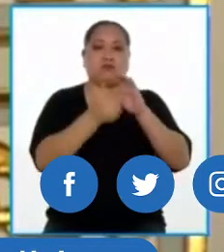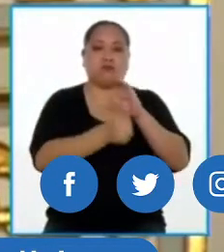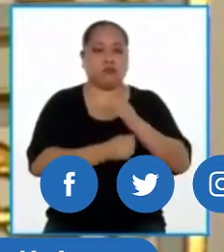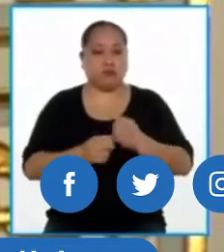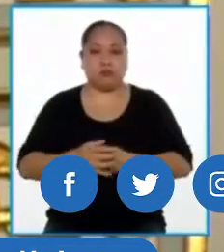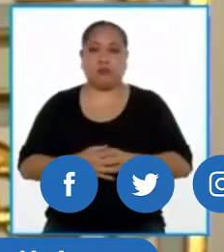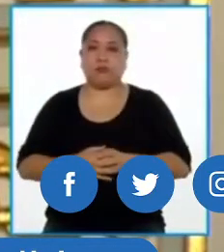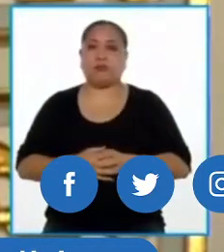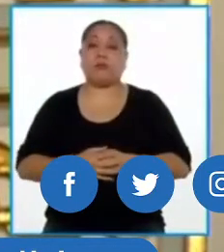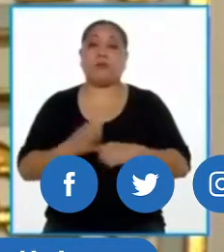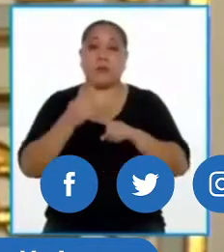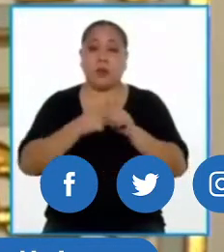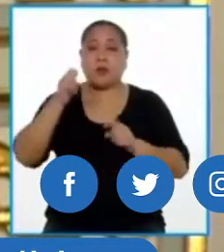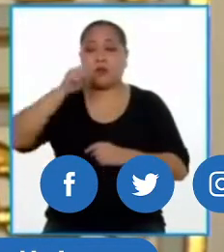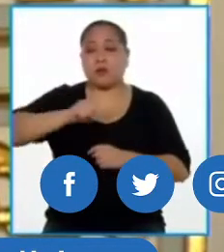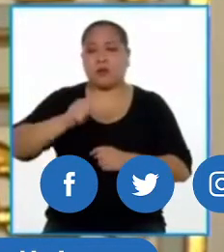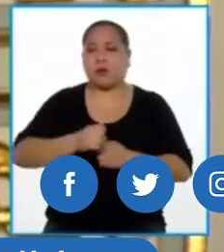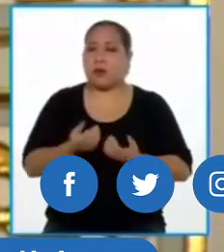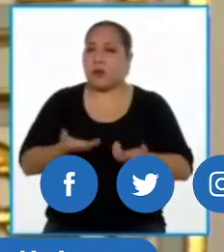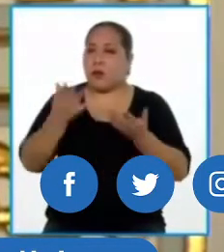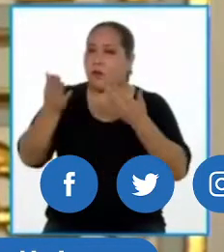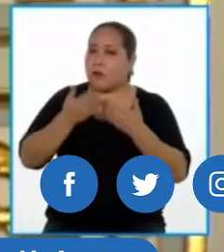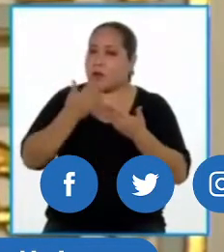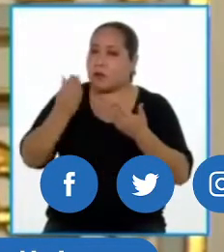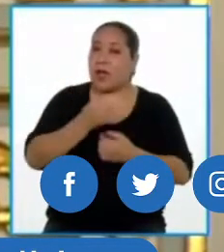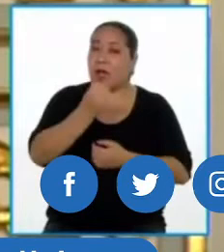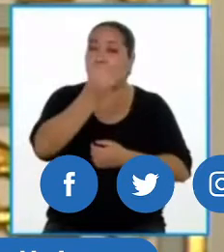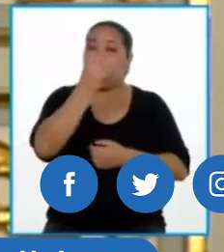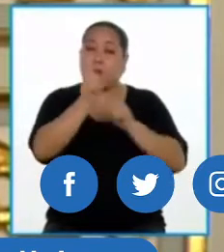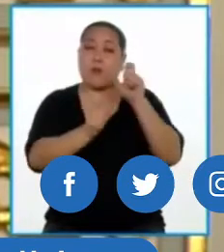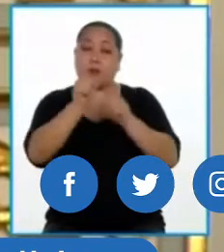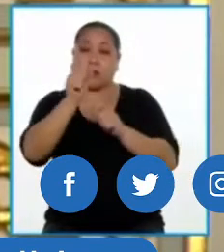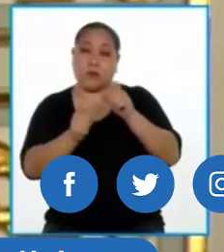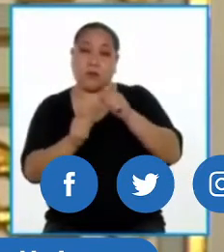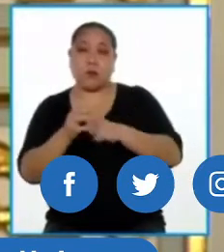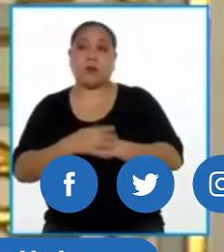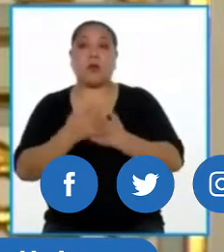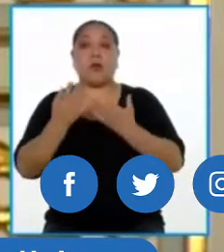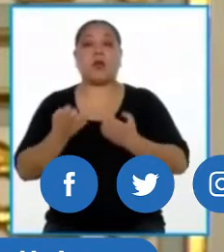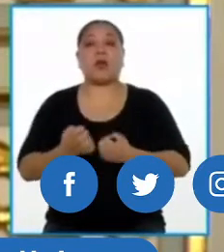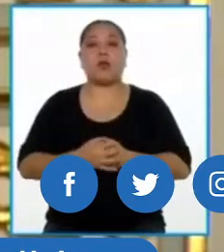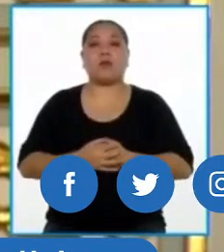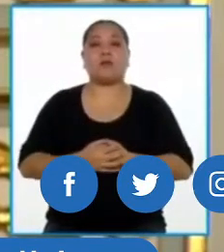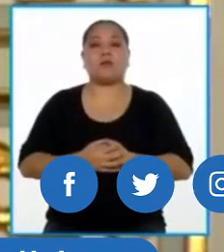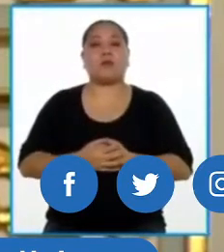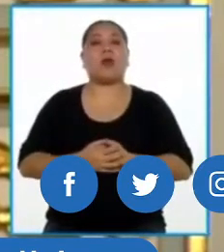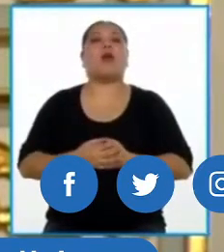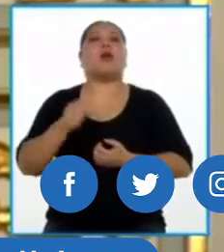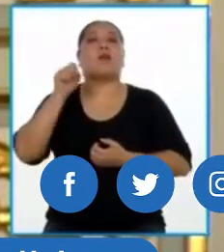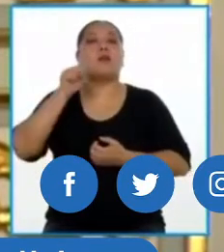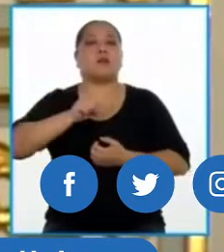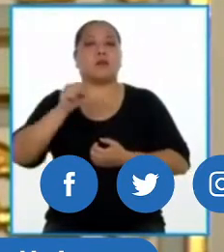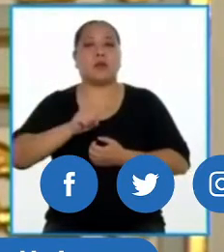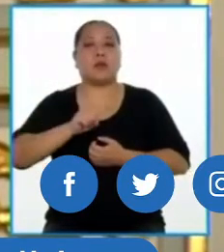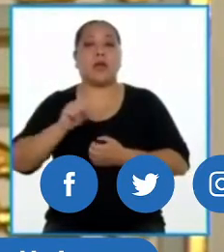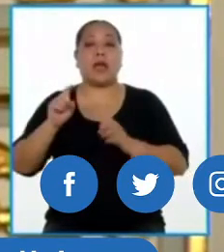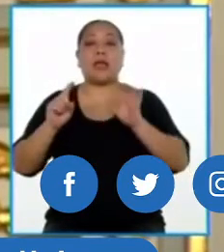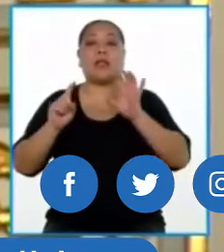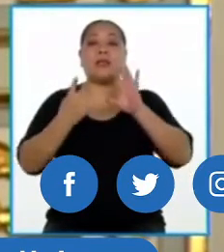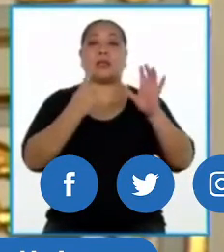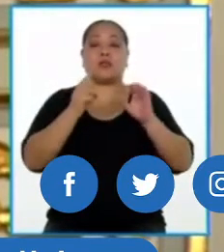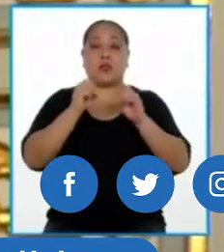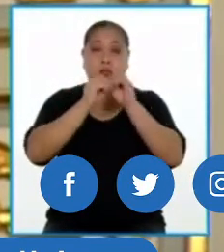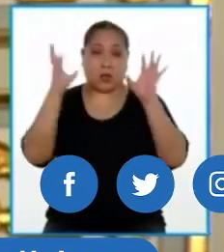embargo, se va a dar una facilidad, que es aquellas personas que quieran hacerse una prueba adicional al sexto día de la